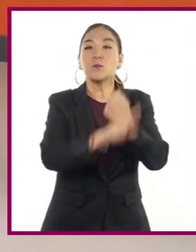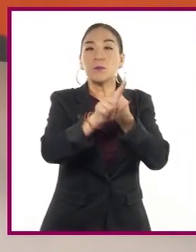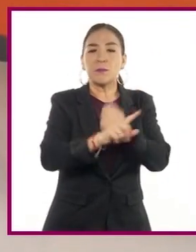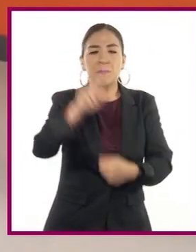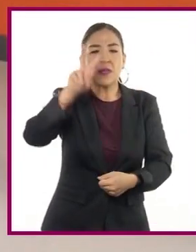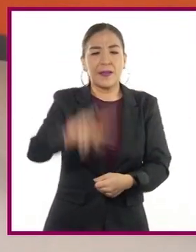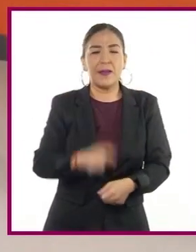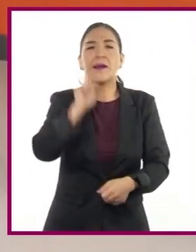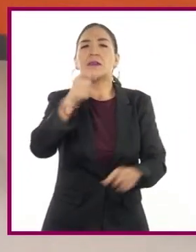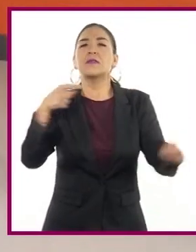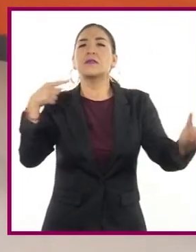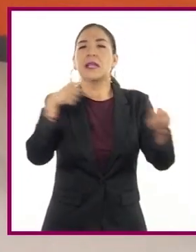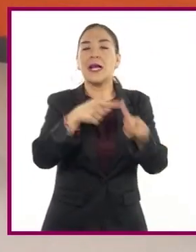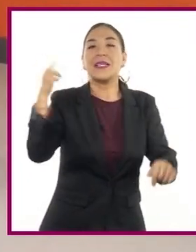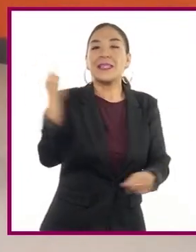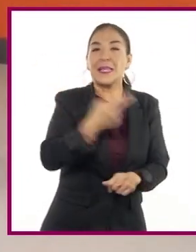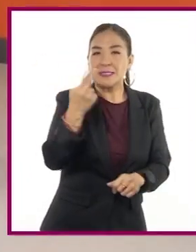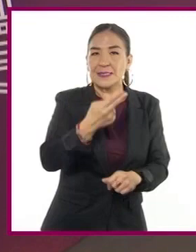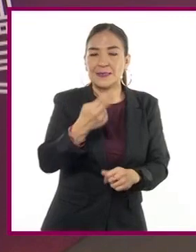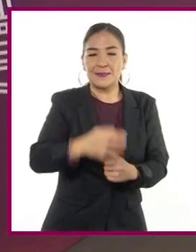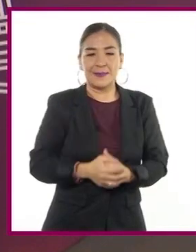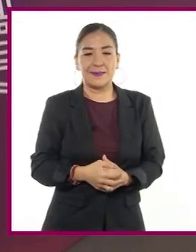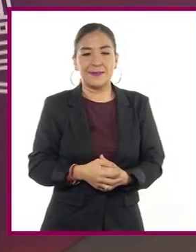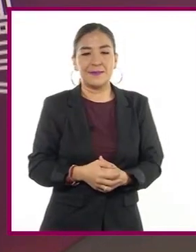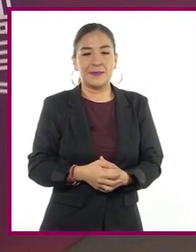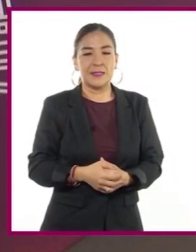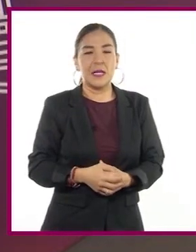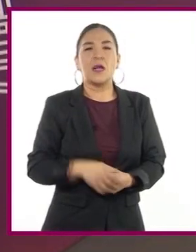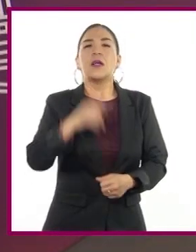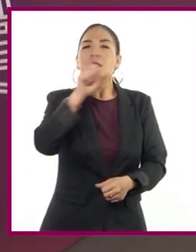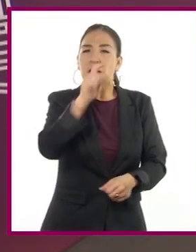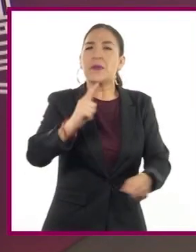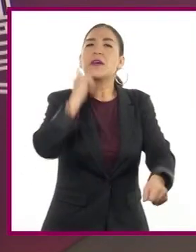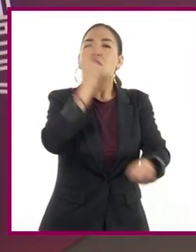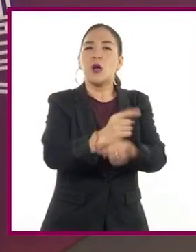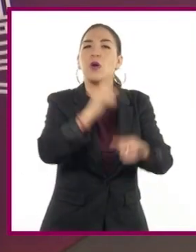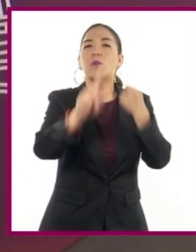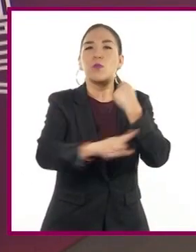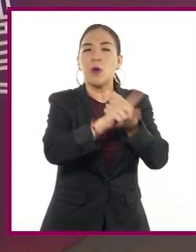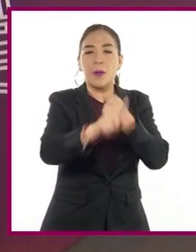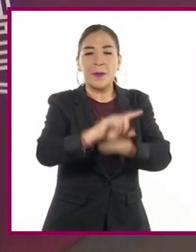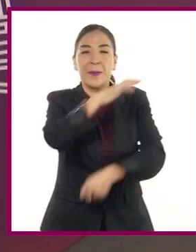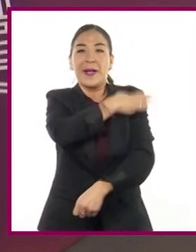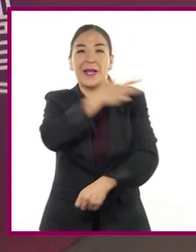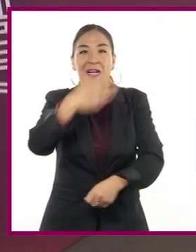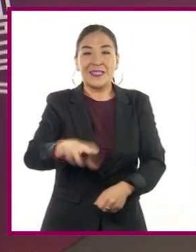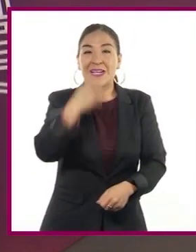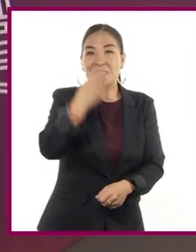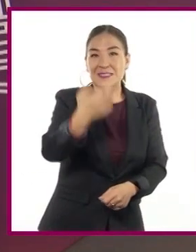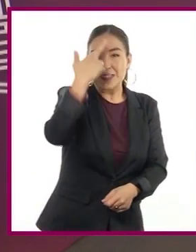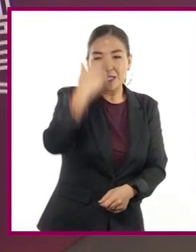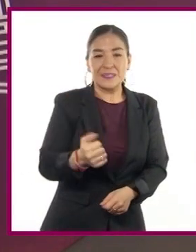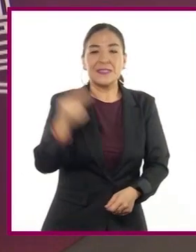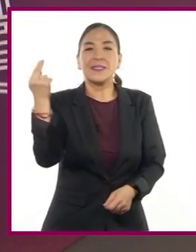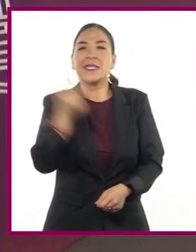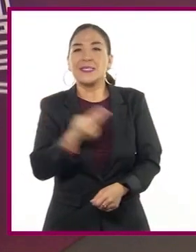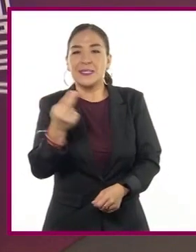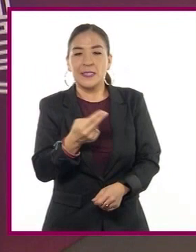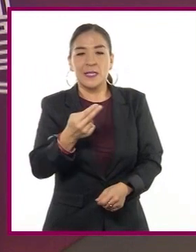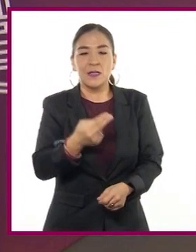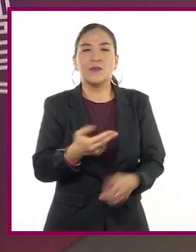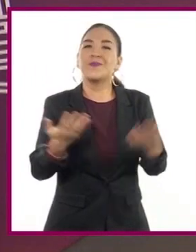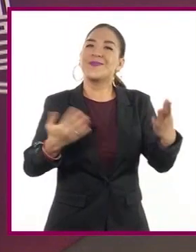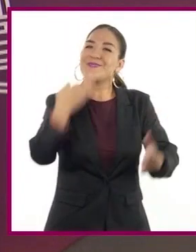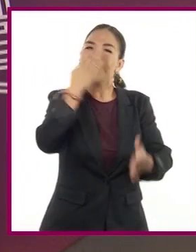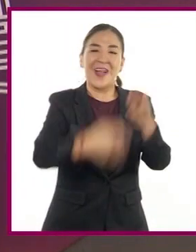identificamos una necesidad. Identificamos el problema general derivado de la necesidad no